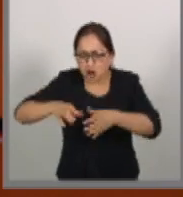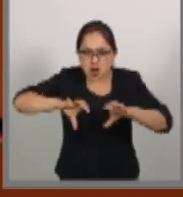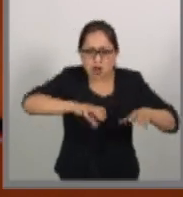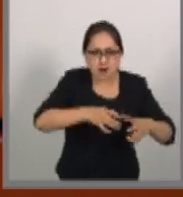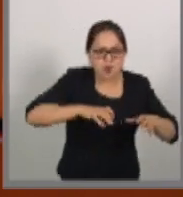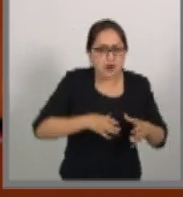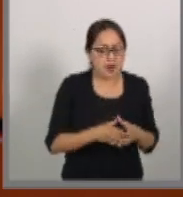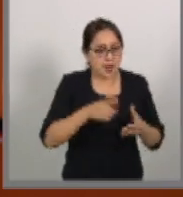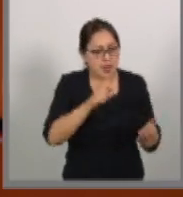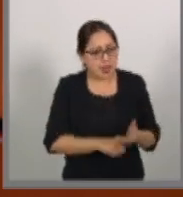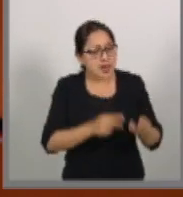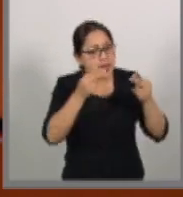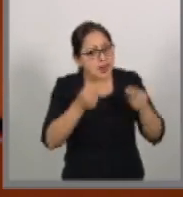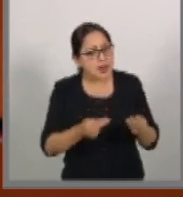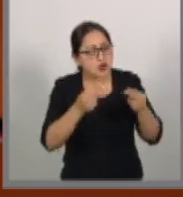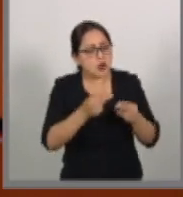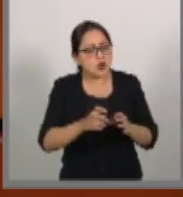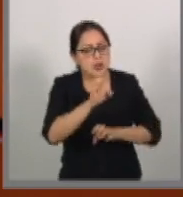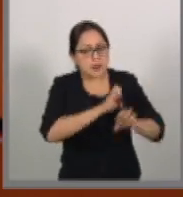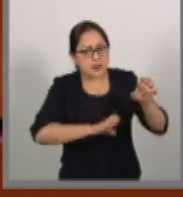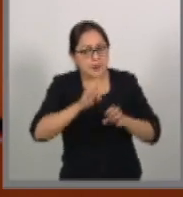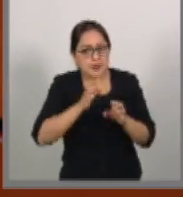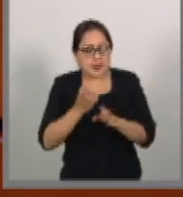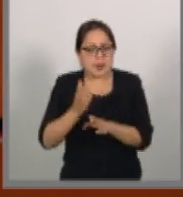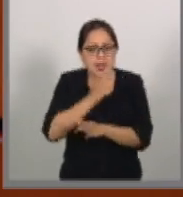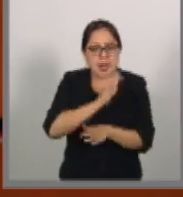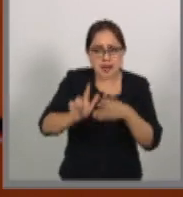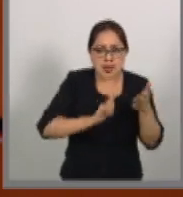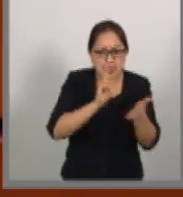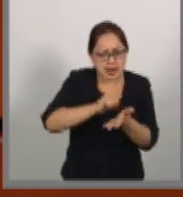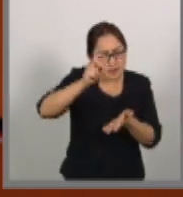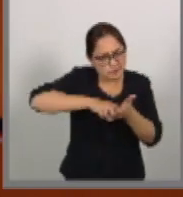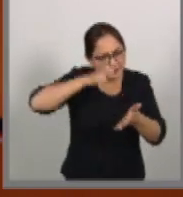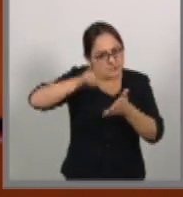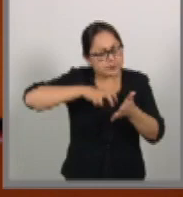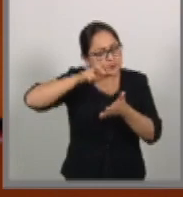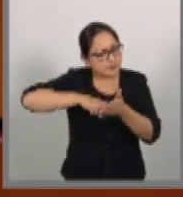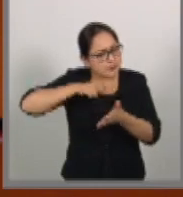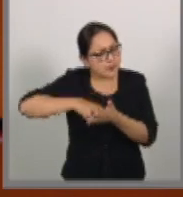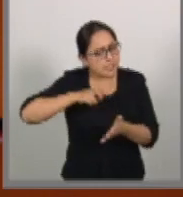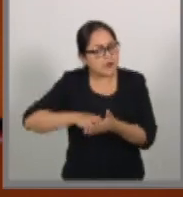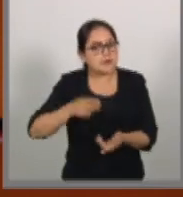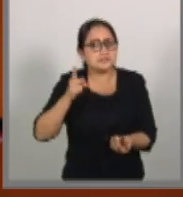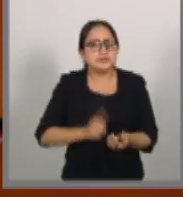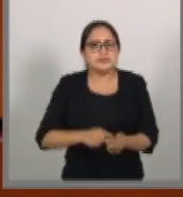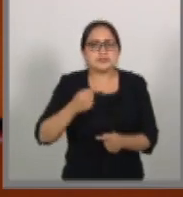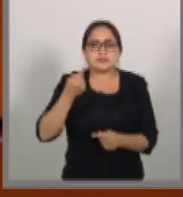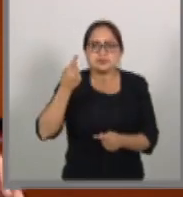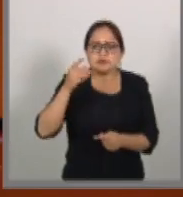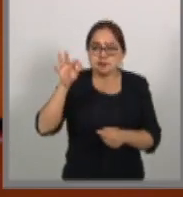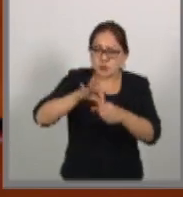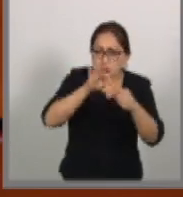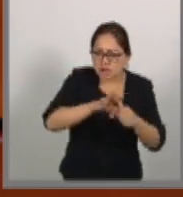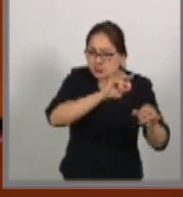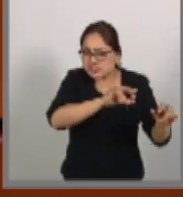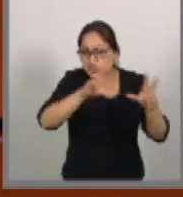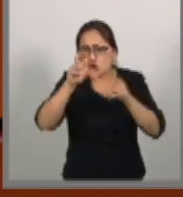productivos, procesos legislativos, procesos democráticos para su aprobación.